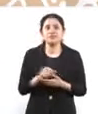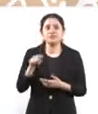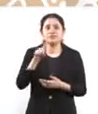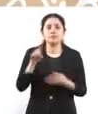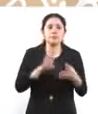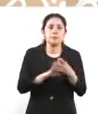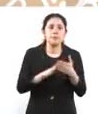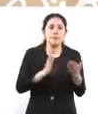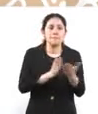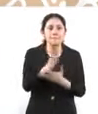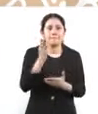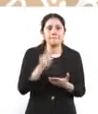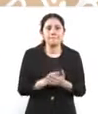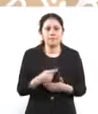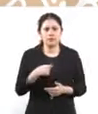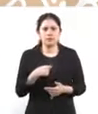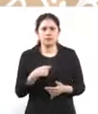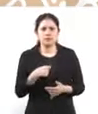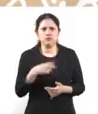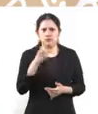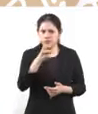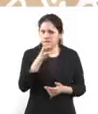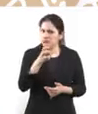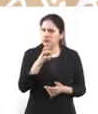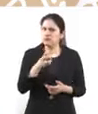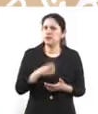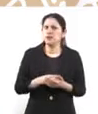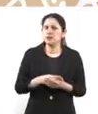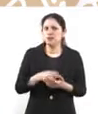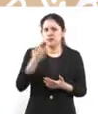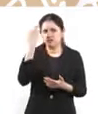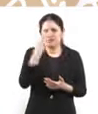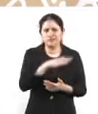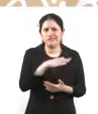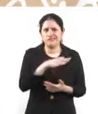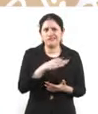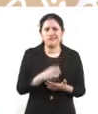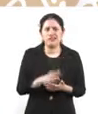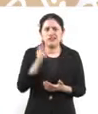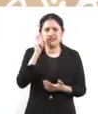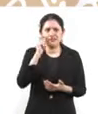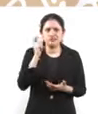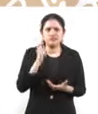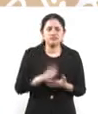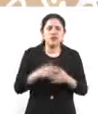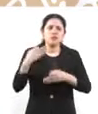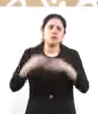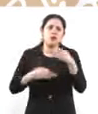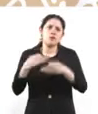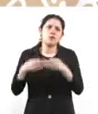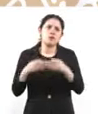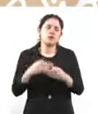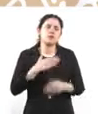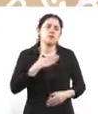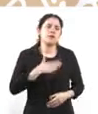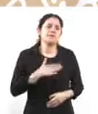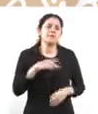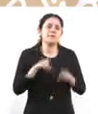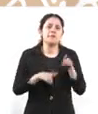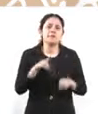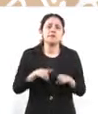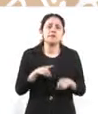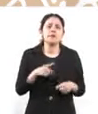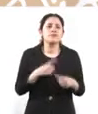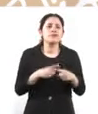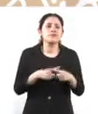discusión, desde mi punto de vista, es falsa, porque en todo caso, oficiosa o justificada, pues de todas maneras depende del criterio del juez.